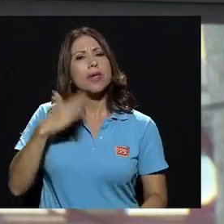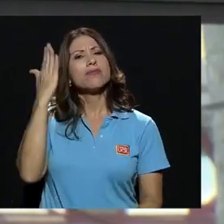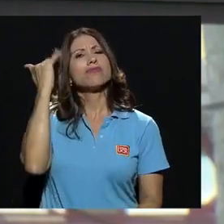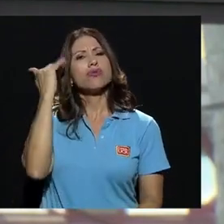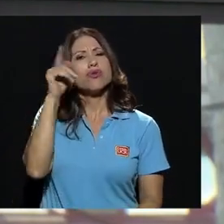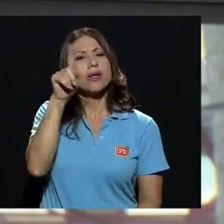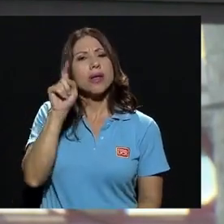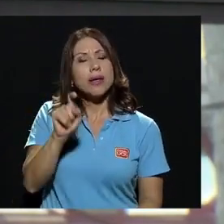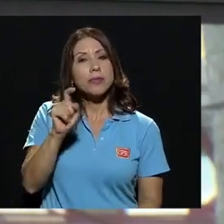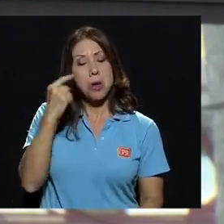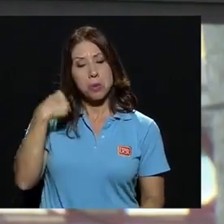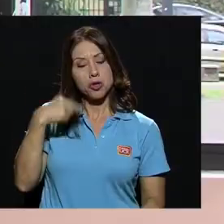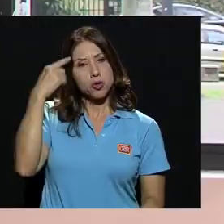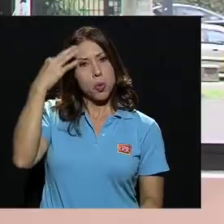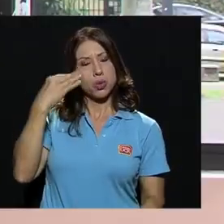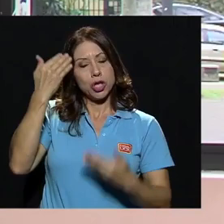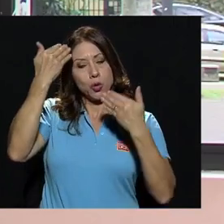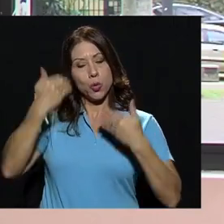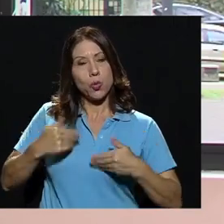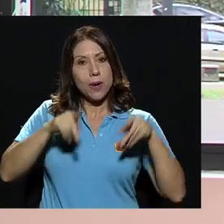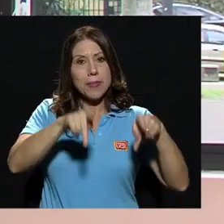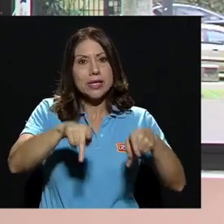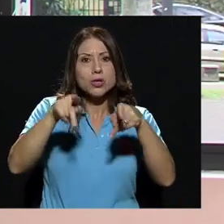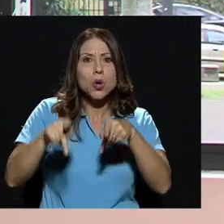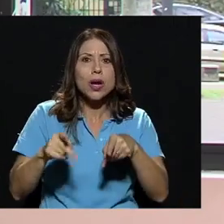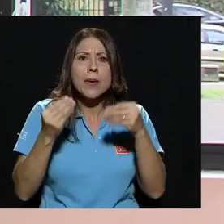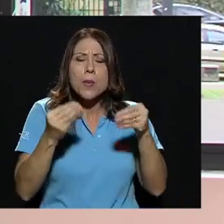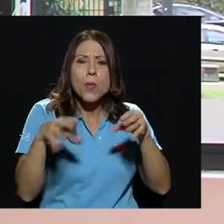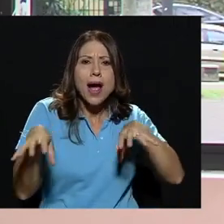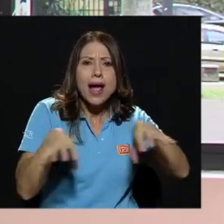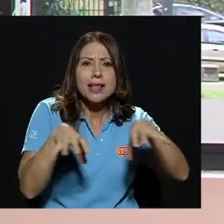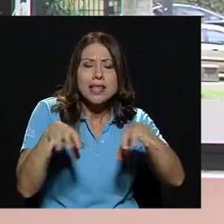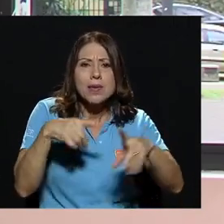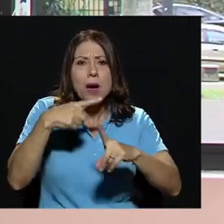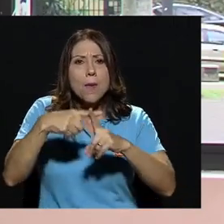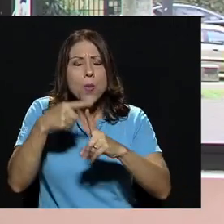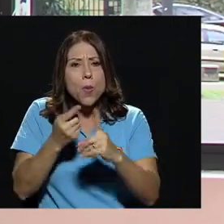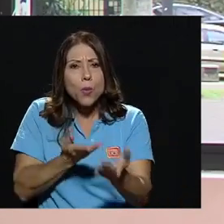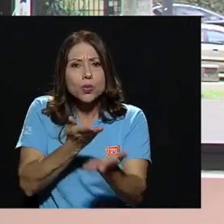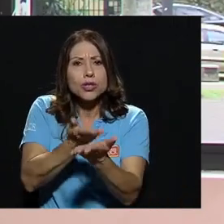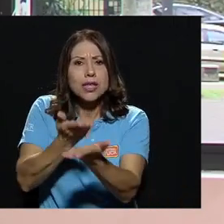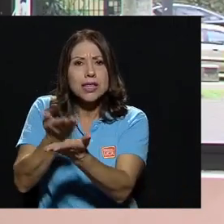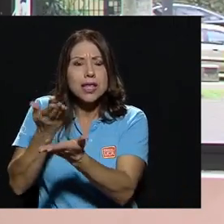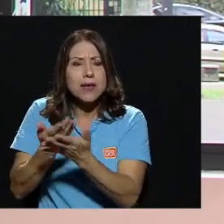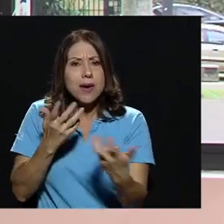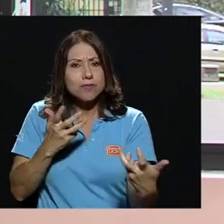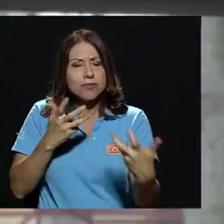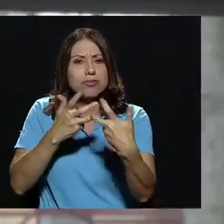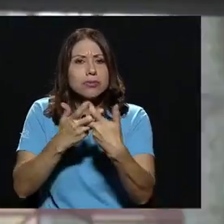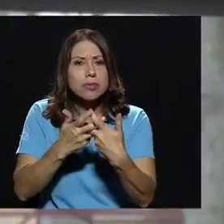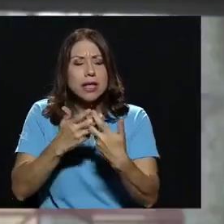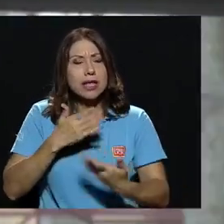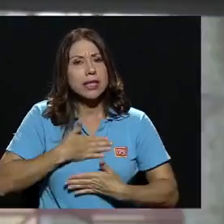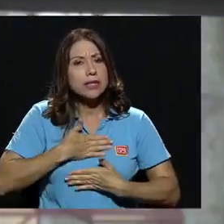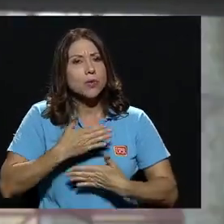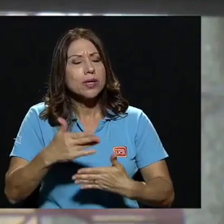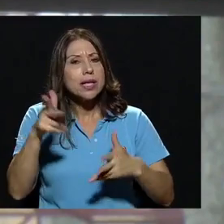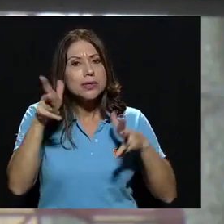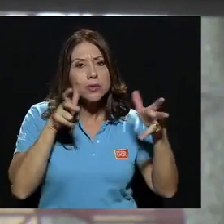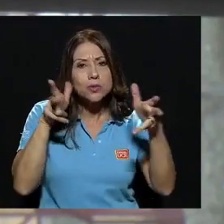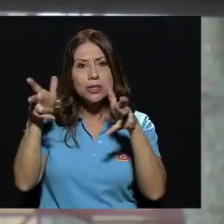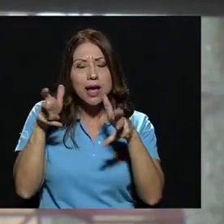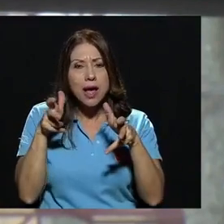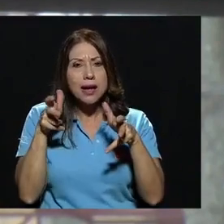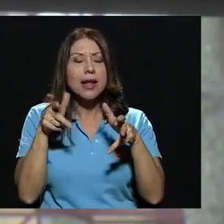Porque me considero una persona proactiva, propositiva y asertiva, dispuesta a escuchar y de esta